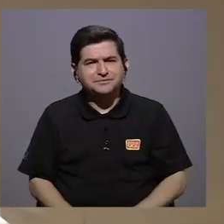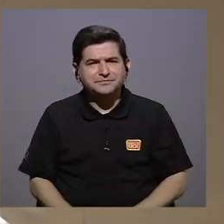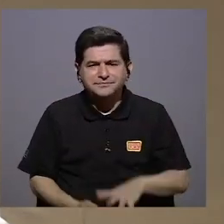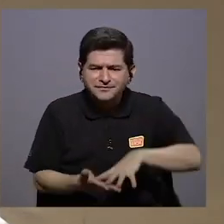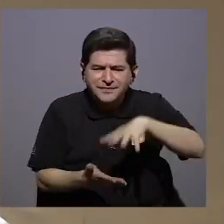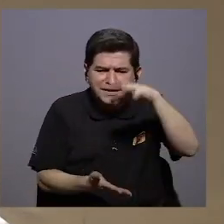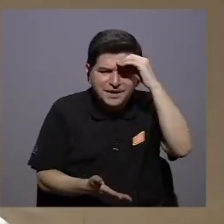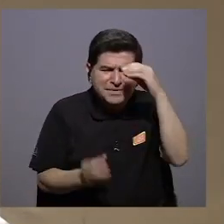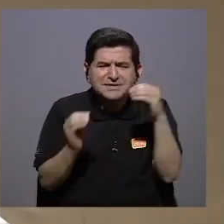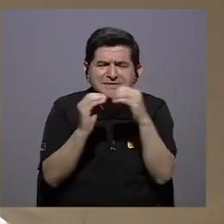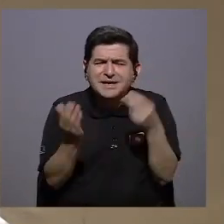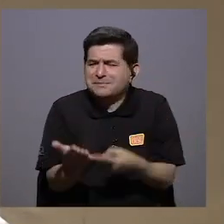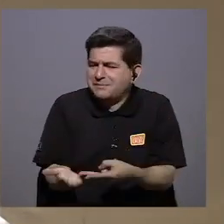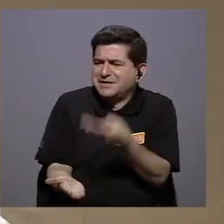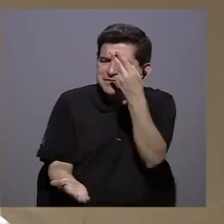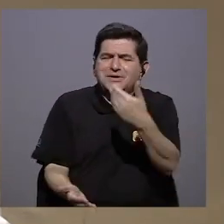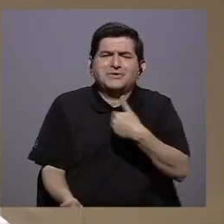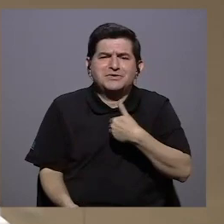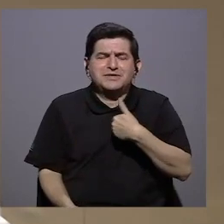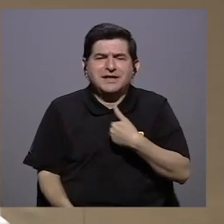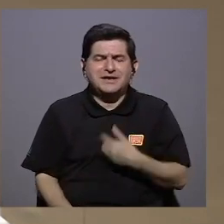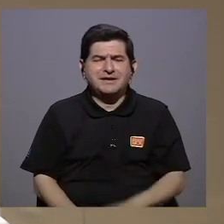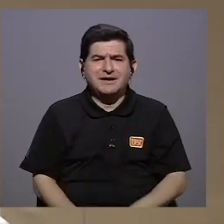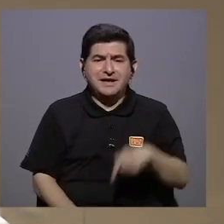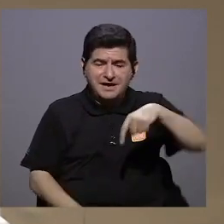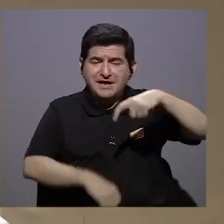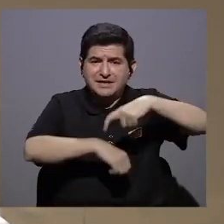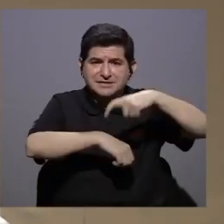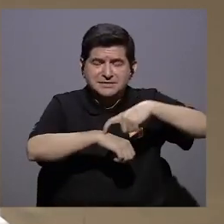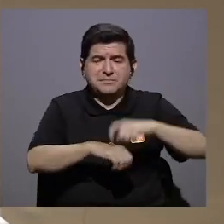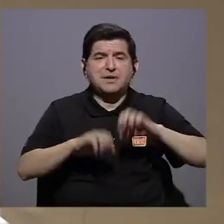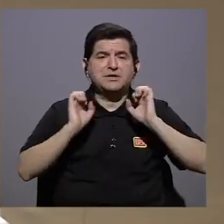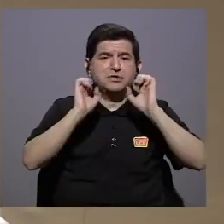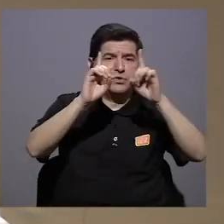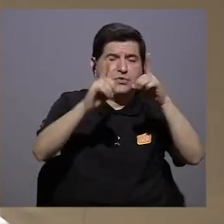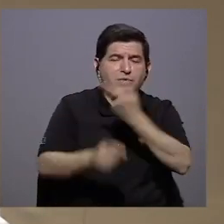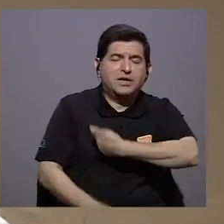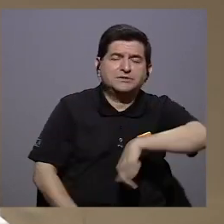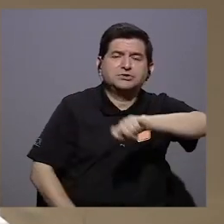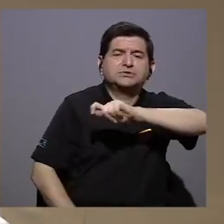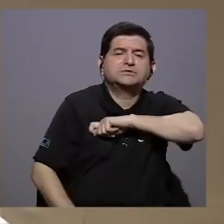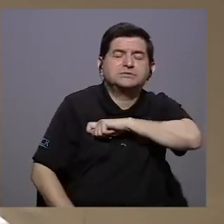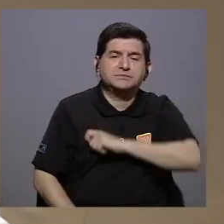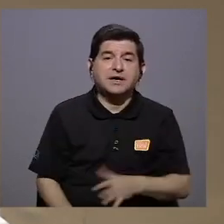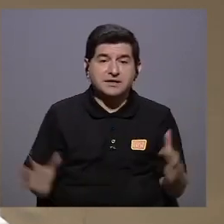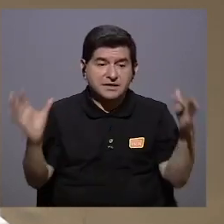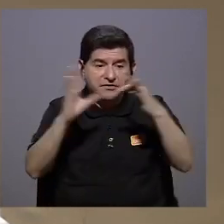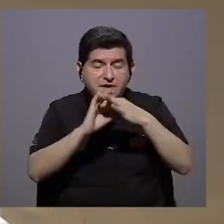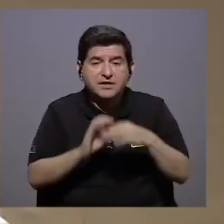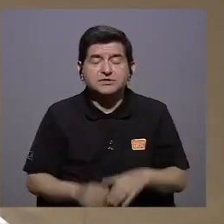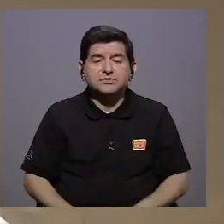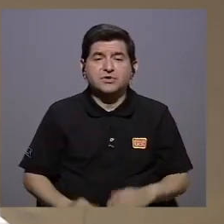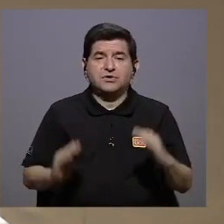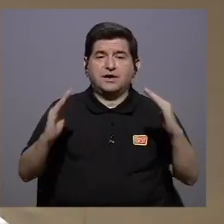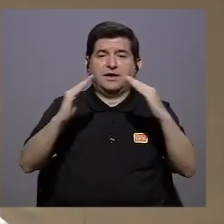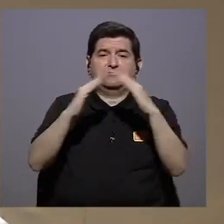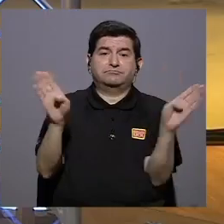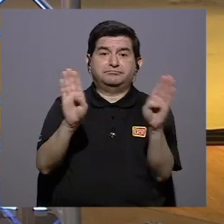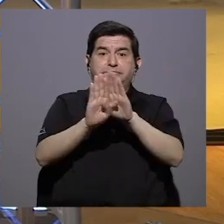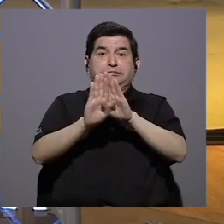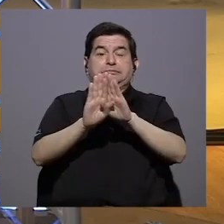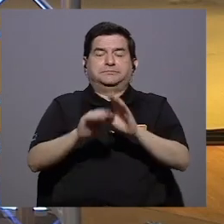aprendizaje más valioso que han experimentado en este momento en la educación española a propósito del confinamiento?